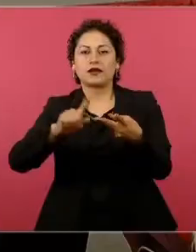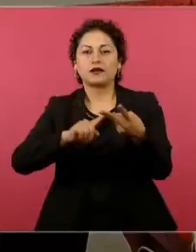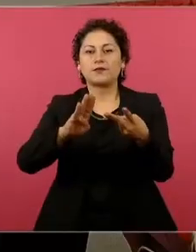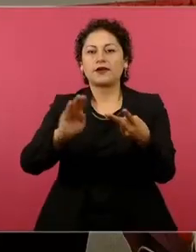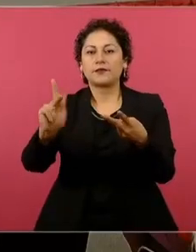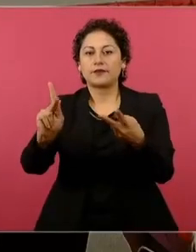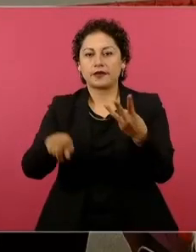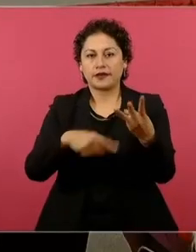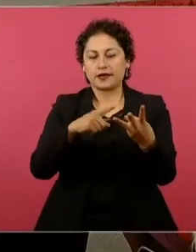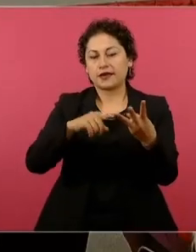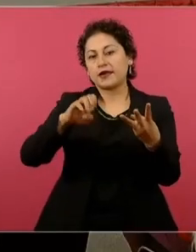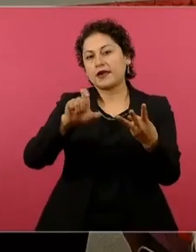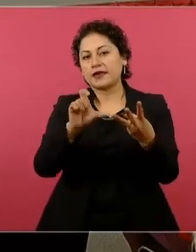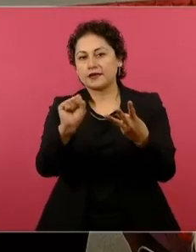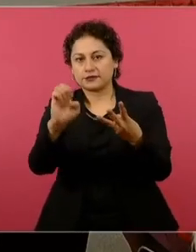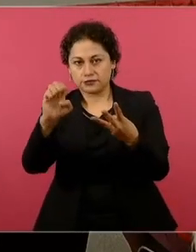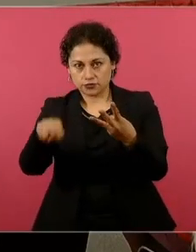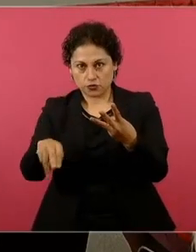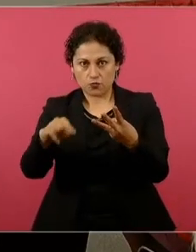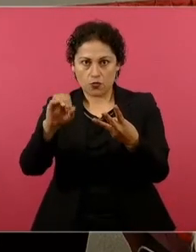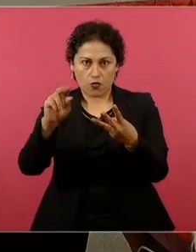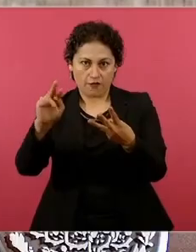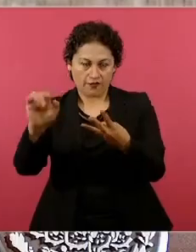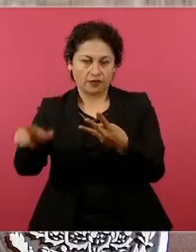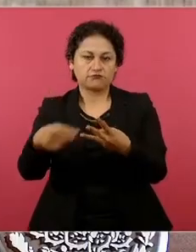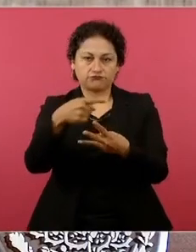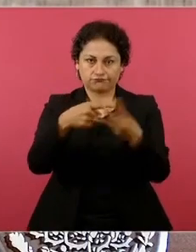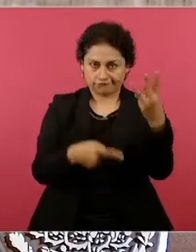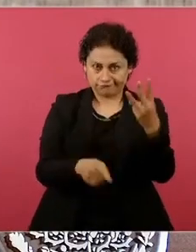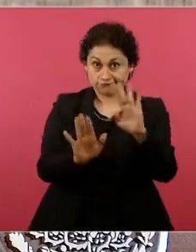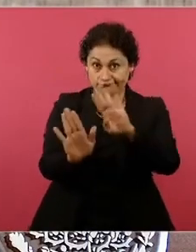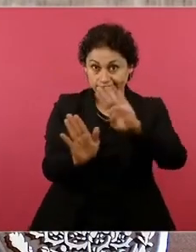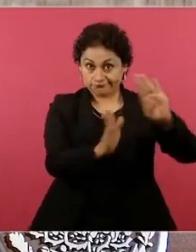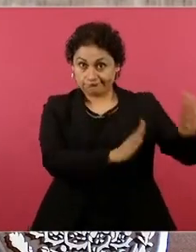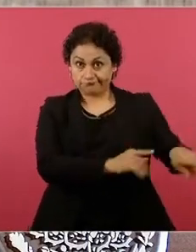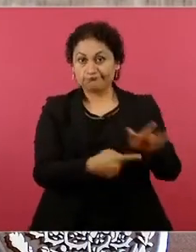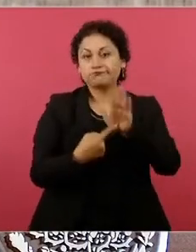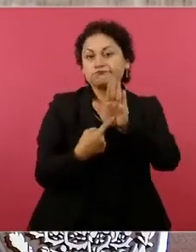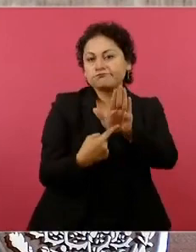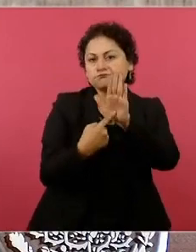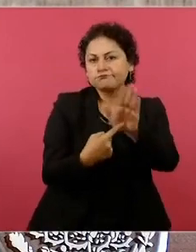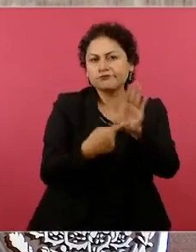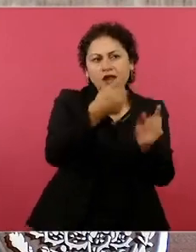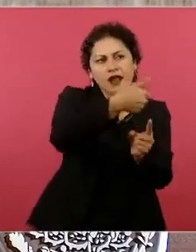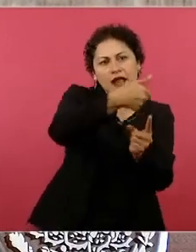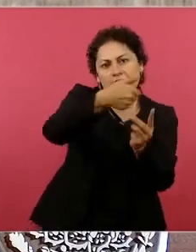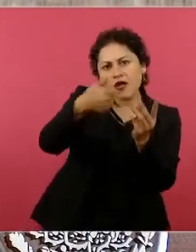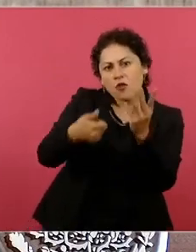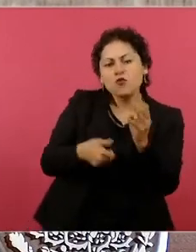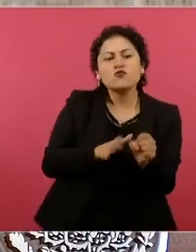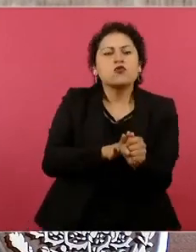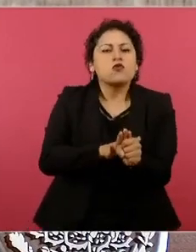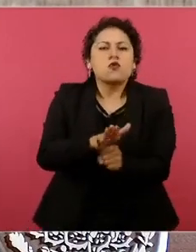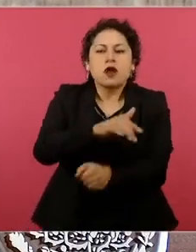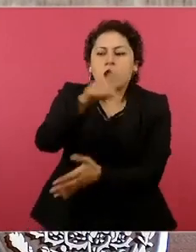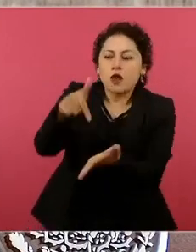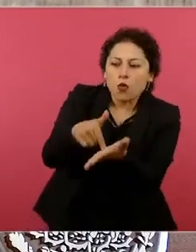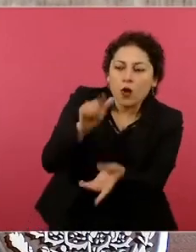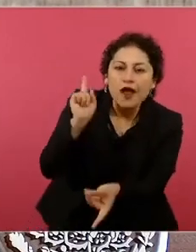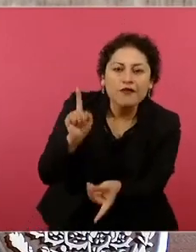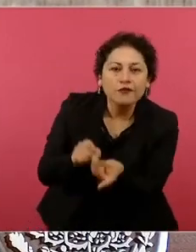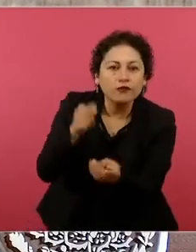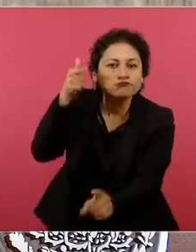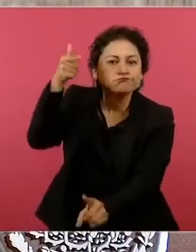y ExxonMobil. Vamos a ver cada uno de los combustibles. Quien tuvo ya a nivel de estación de servicio